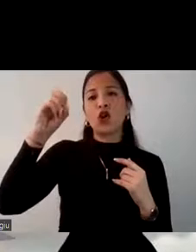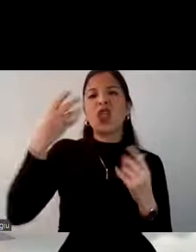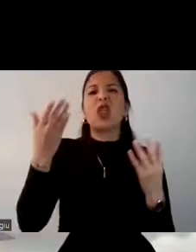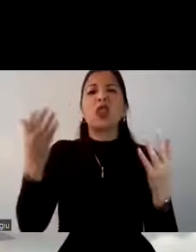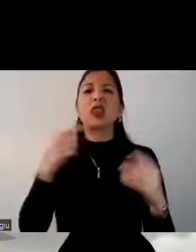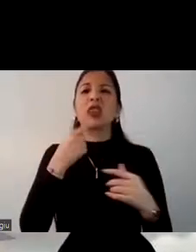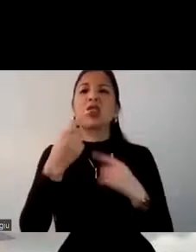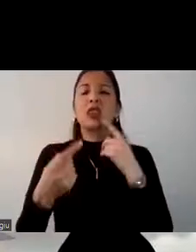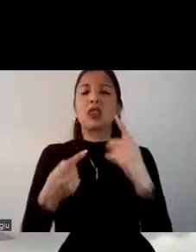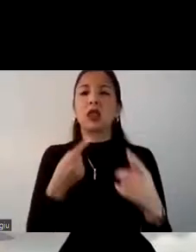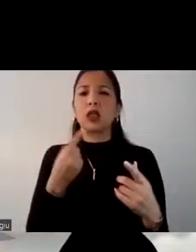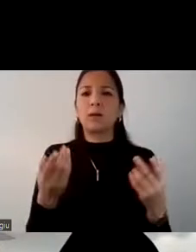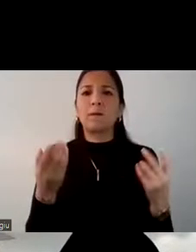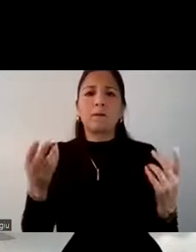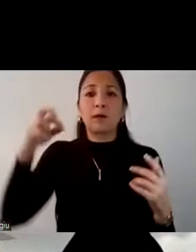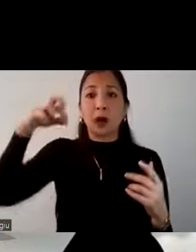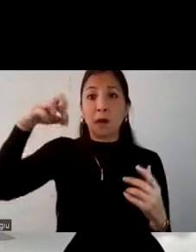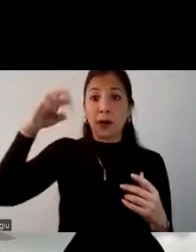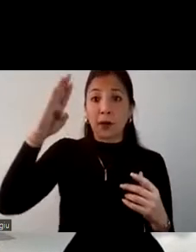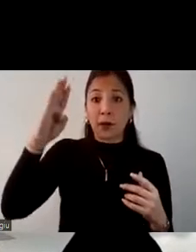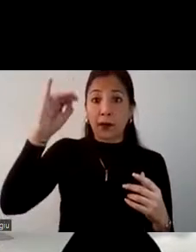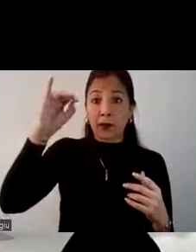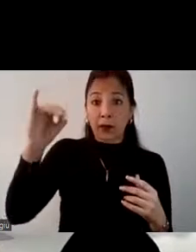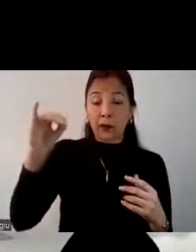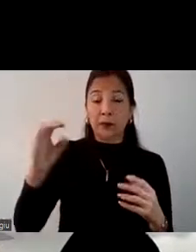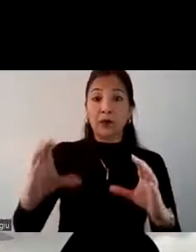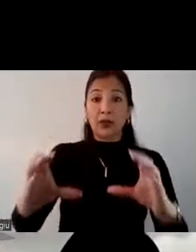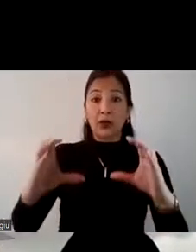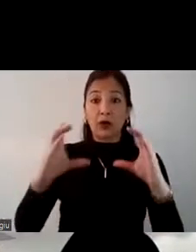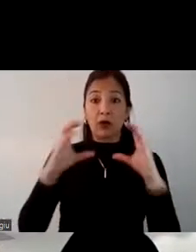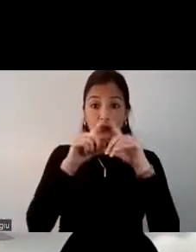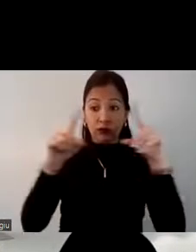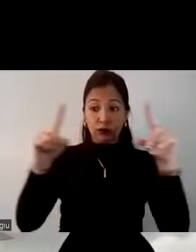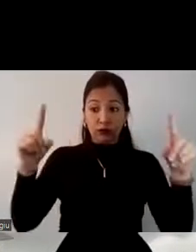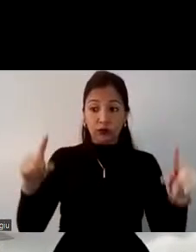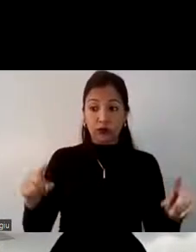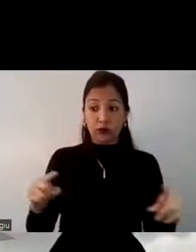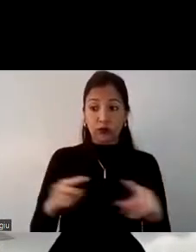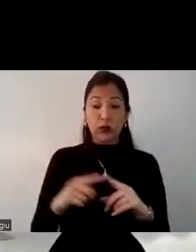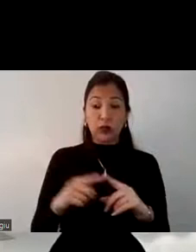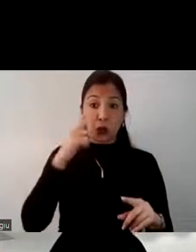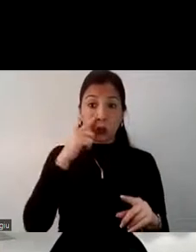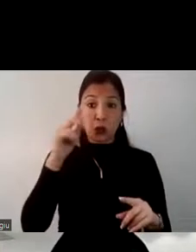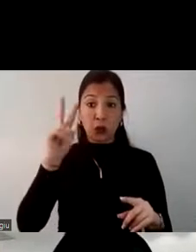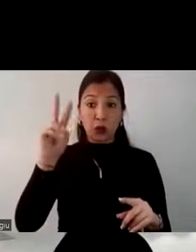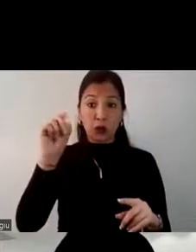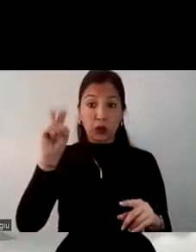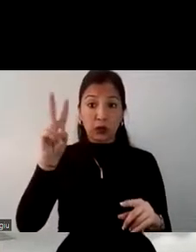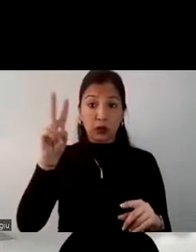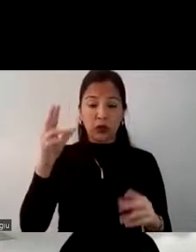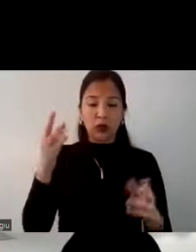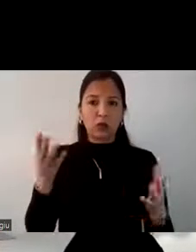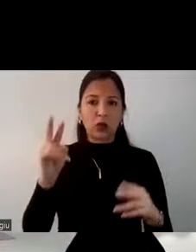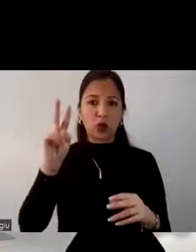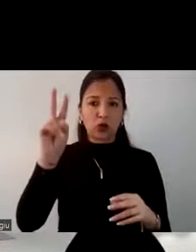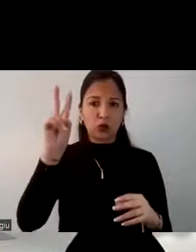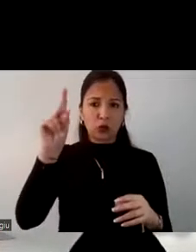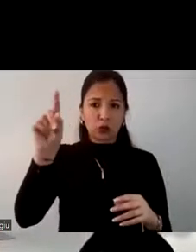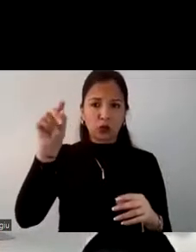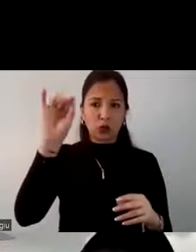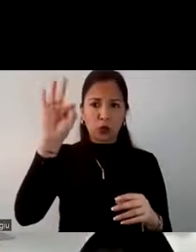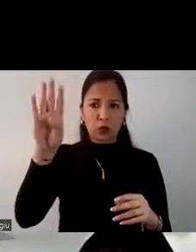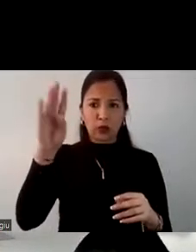dice de que el PBI, en un informe que sacaron en julio del 2022, el PBI ecuatoriano sería solo del 2.9.